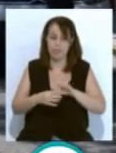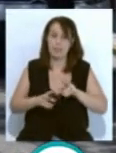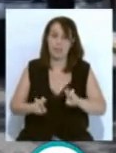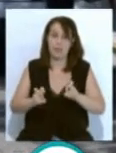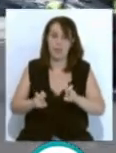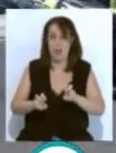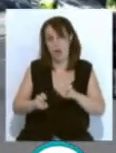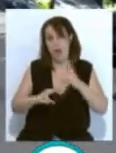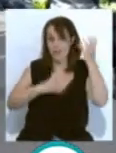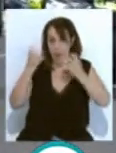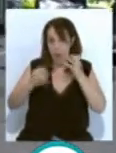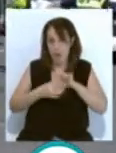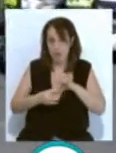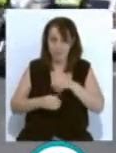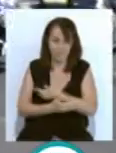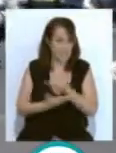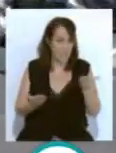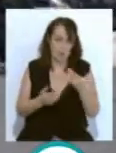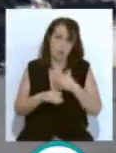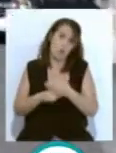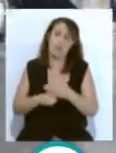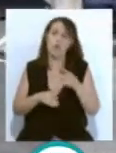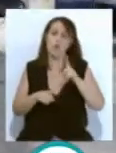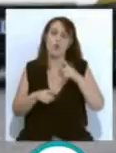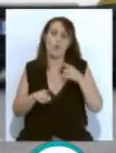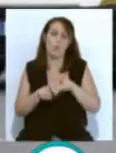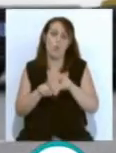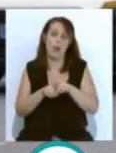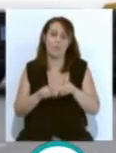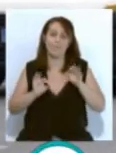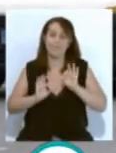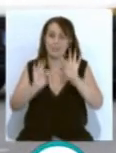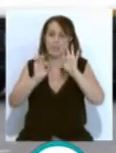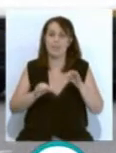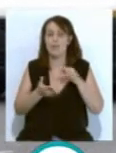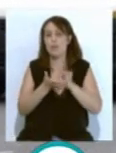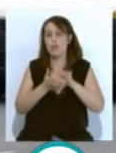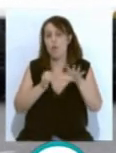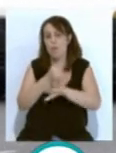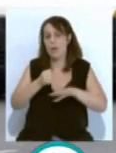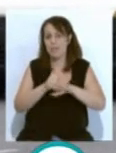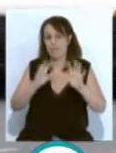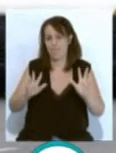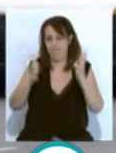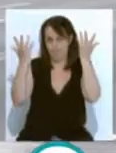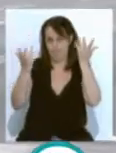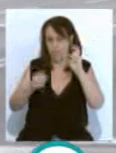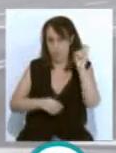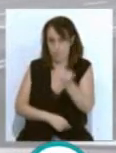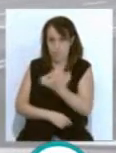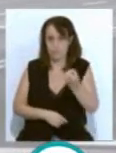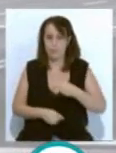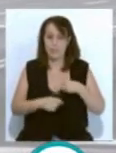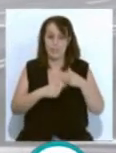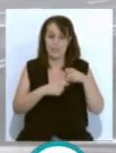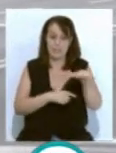con animales. El resto se refiere a anomalías en servicios básicos, rescates y salvamentos, entre otros. En el reparto